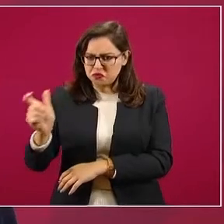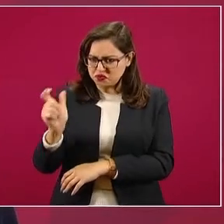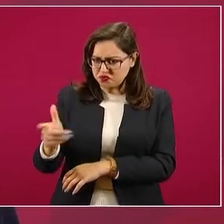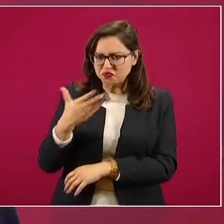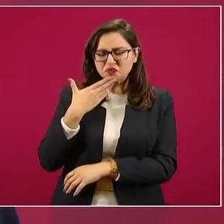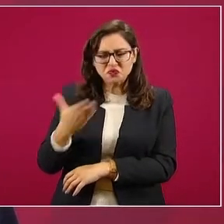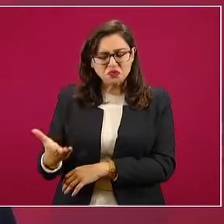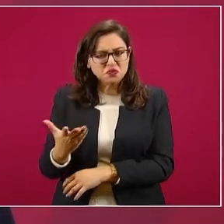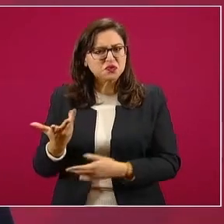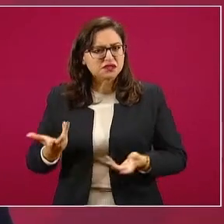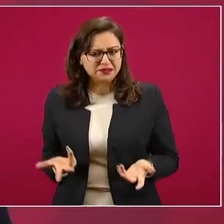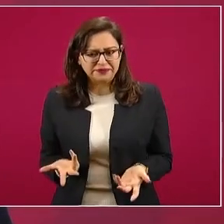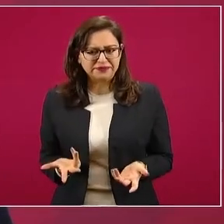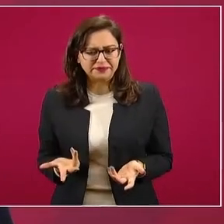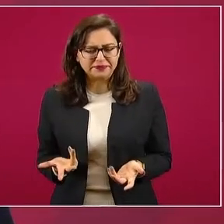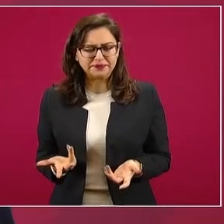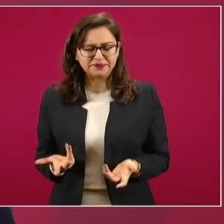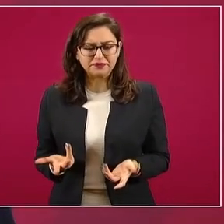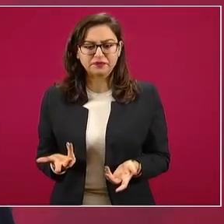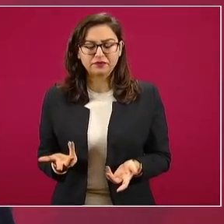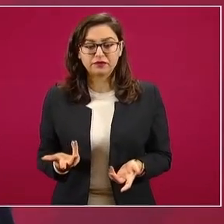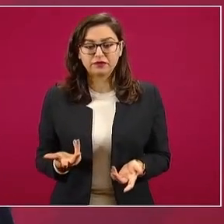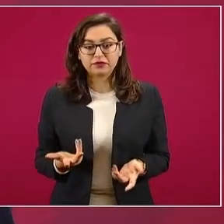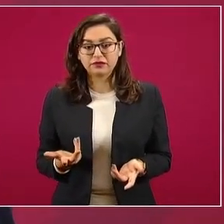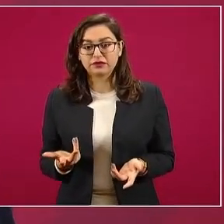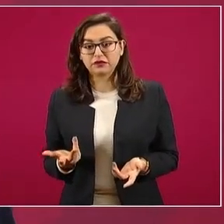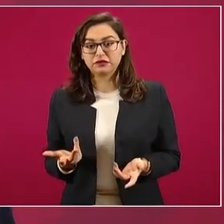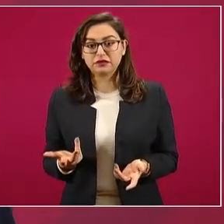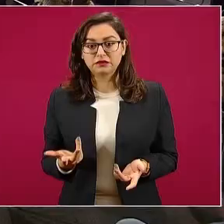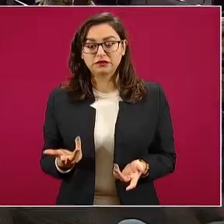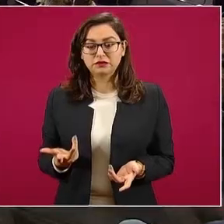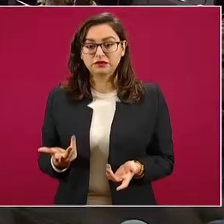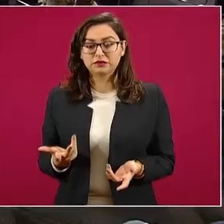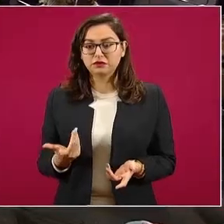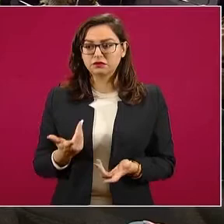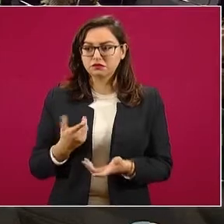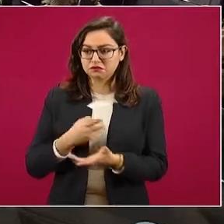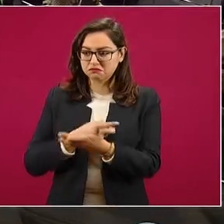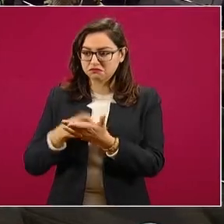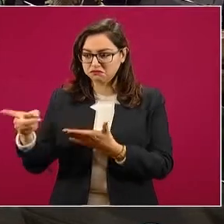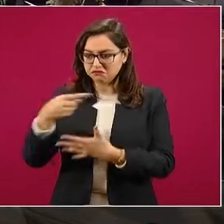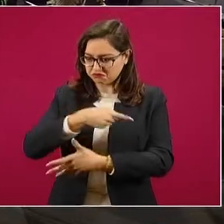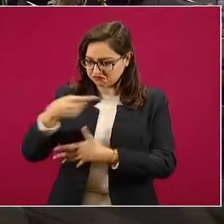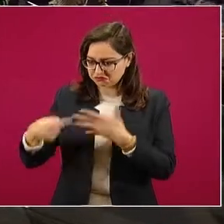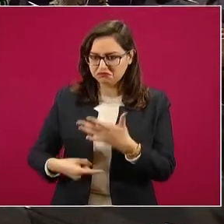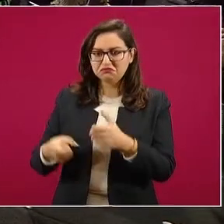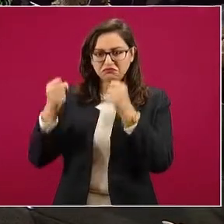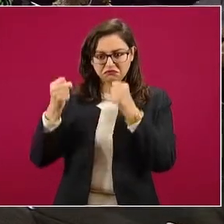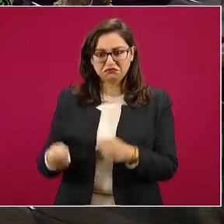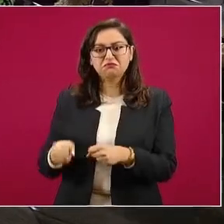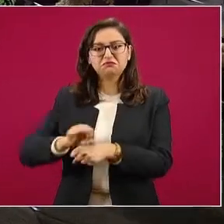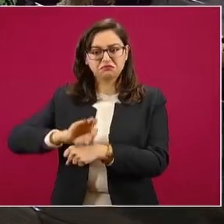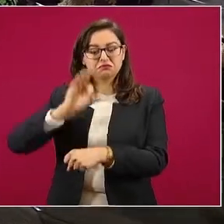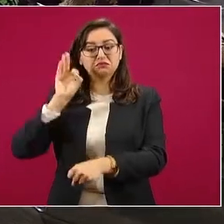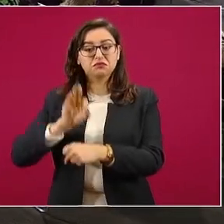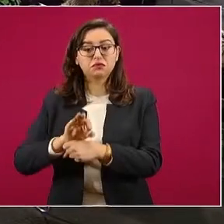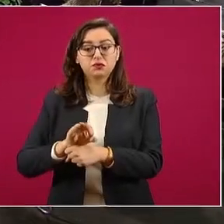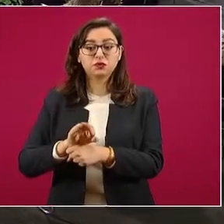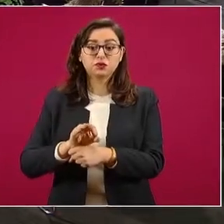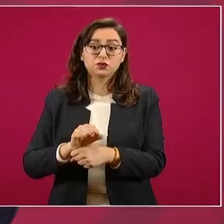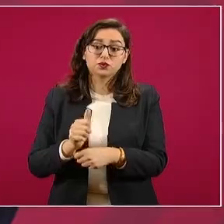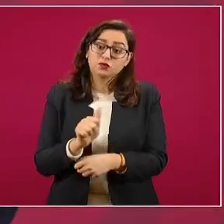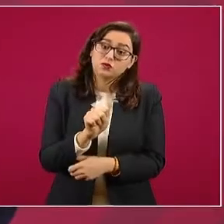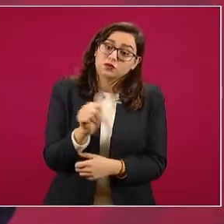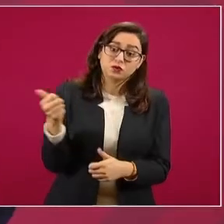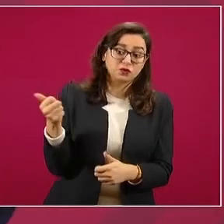les garantiza sus prestaciones y otros que